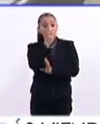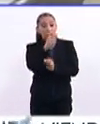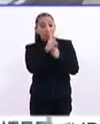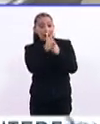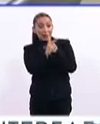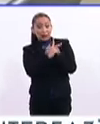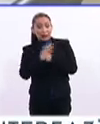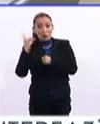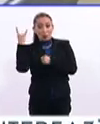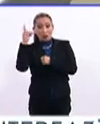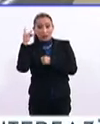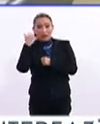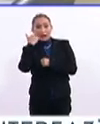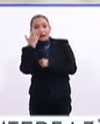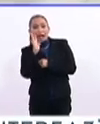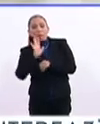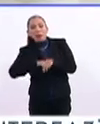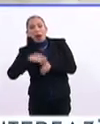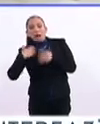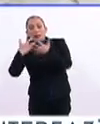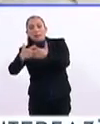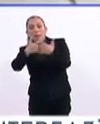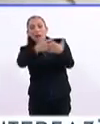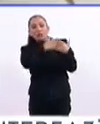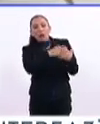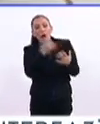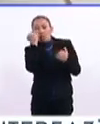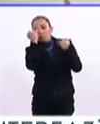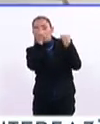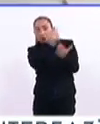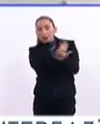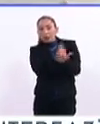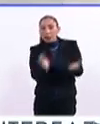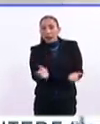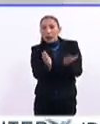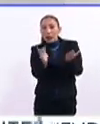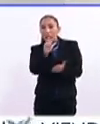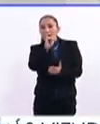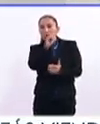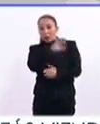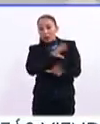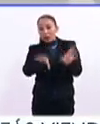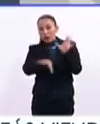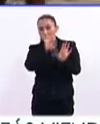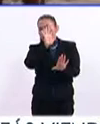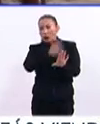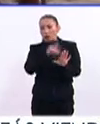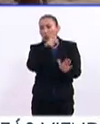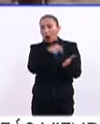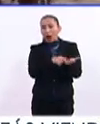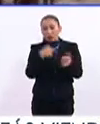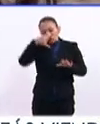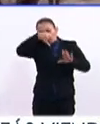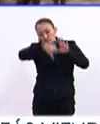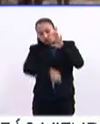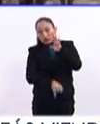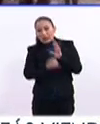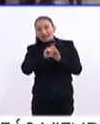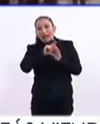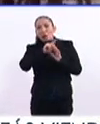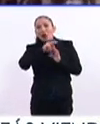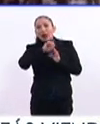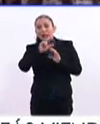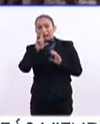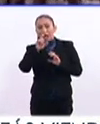que países como Bolivia buscan expandir su industria con diferentes iniciativas que la impulsen. El litio se puede encontrar principalmente en yacimientos o salmueras,